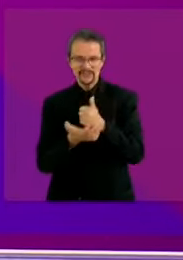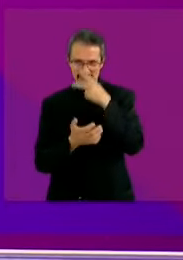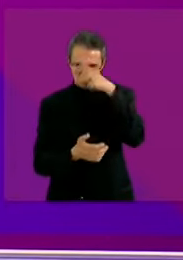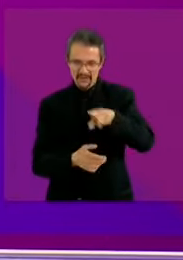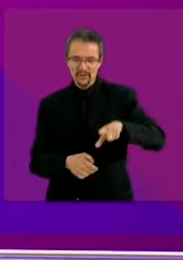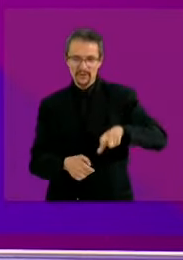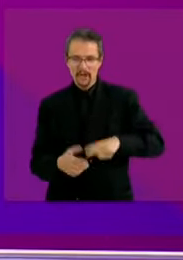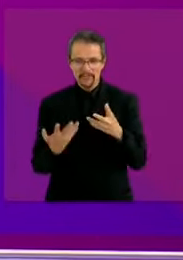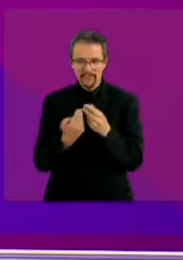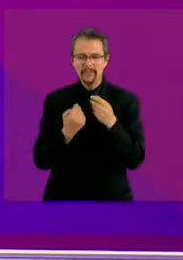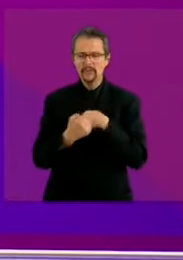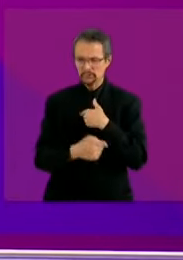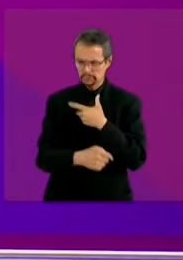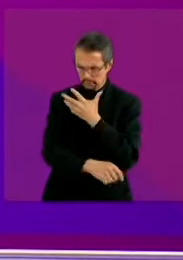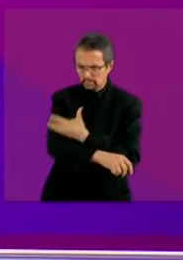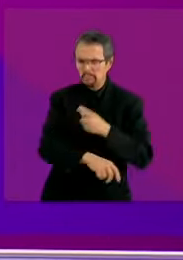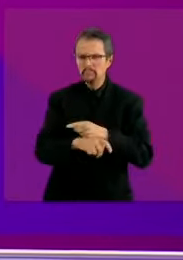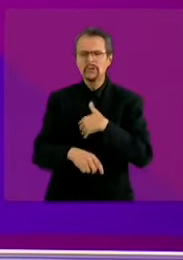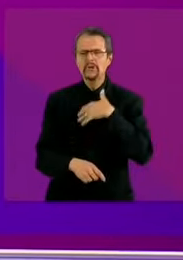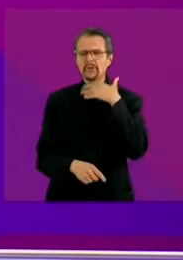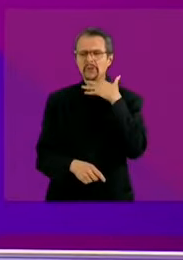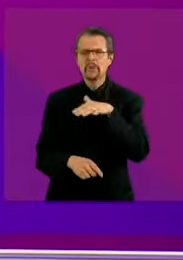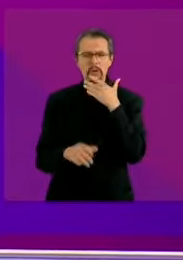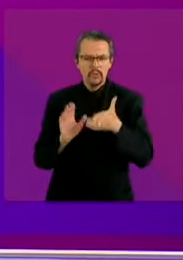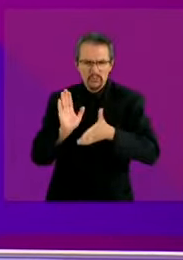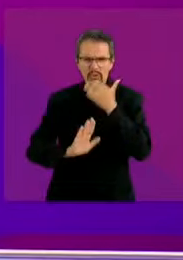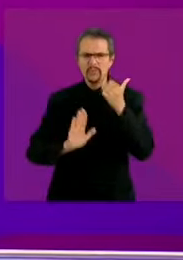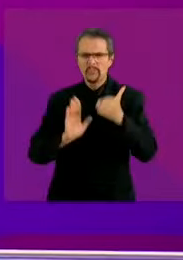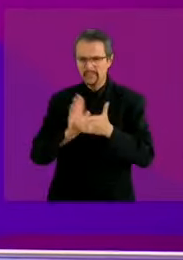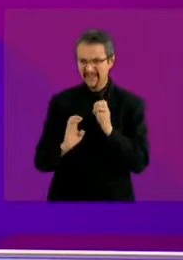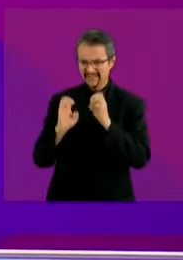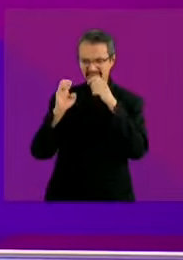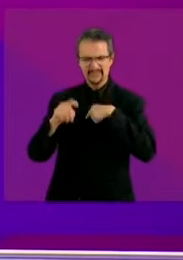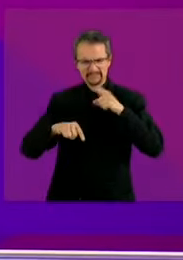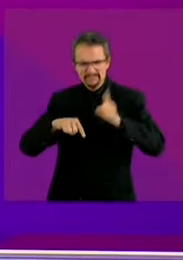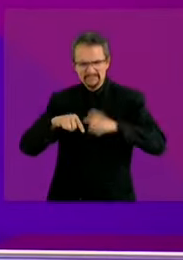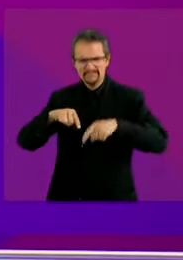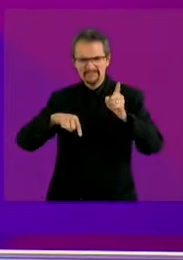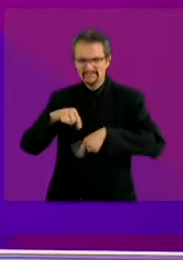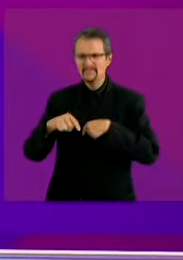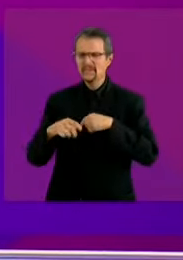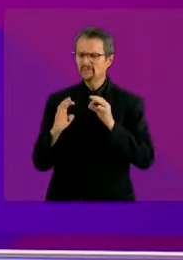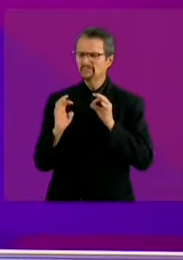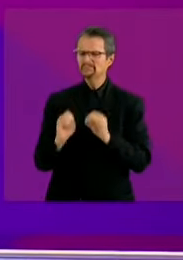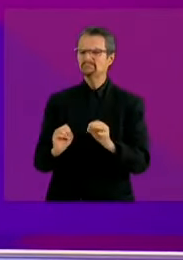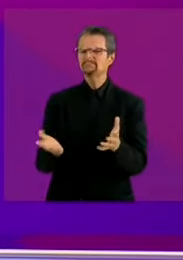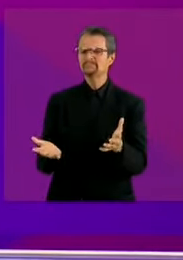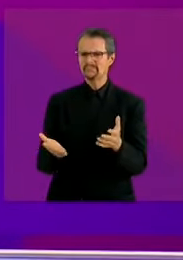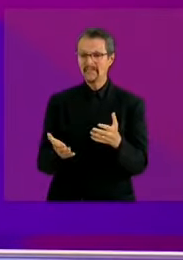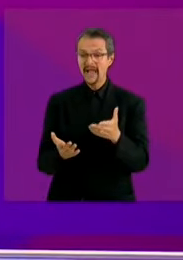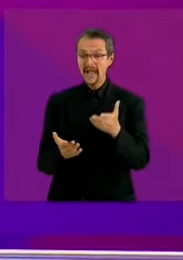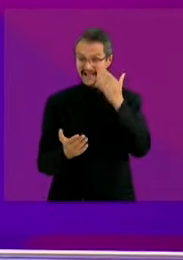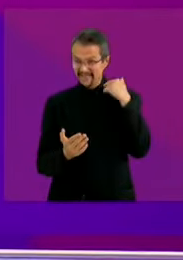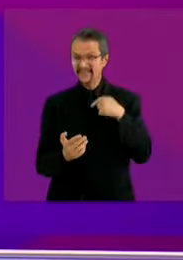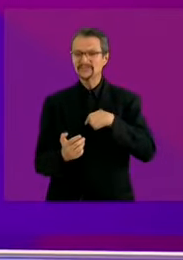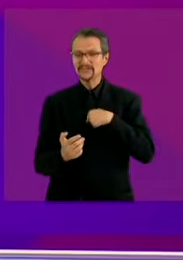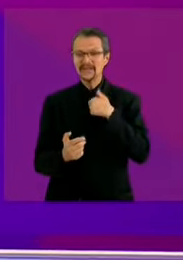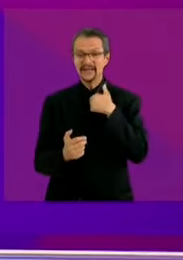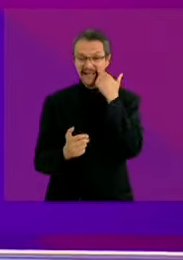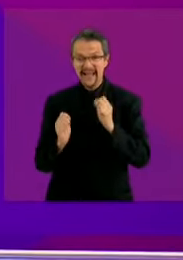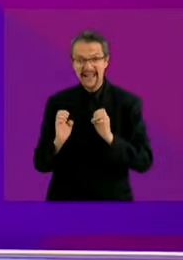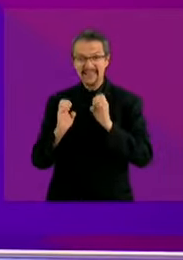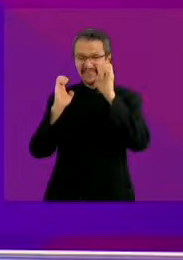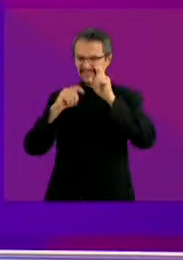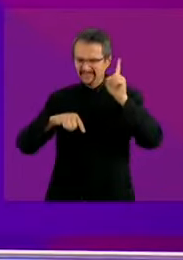combatió la corrupción inmobiliaria como pocos delegados. Yo intenté demoler muchísimos inmuebles que no se pudo,